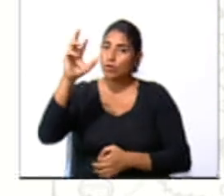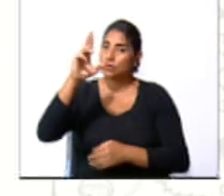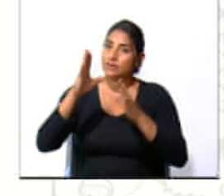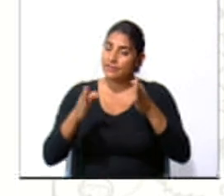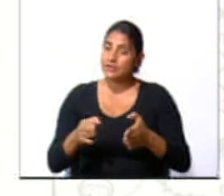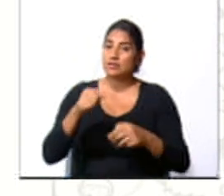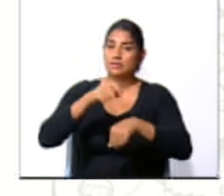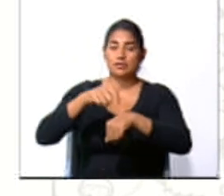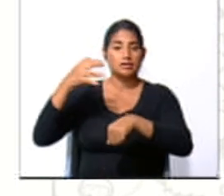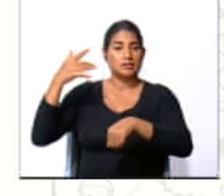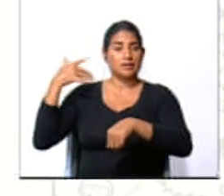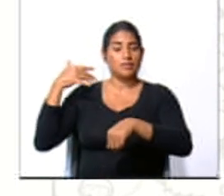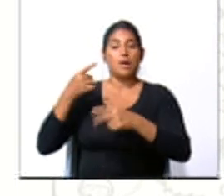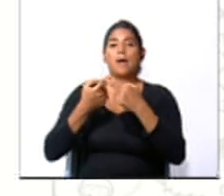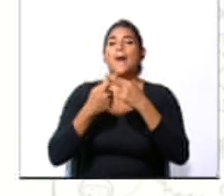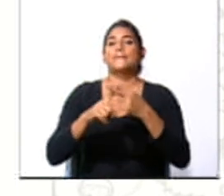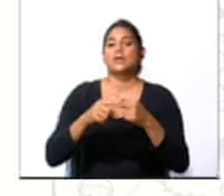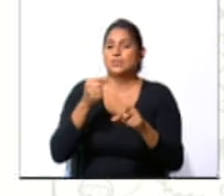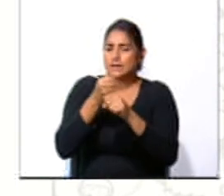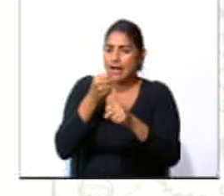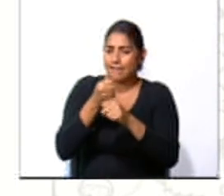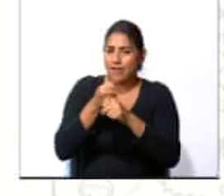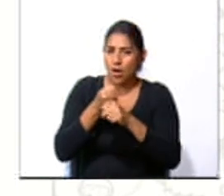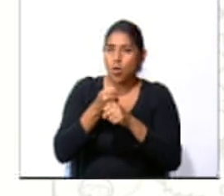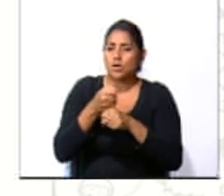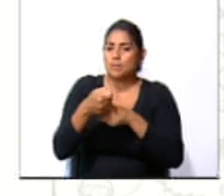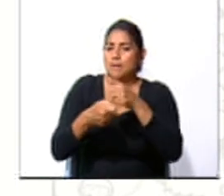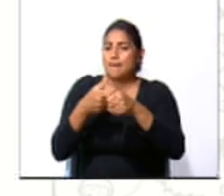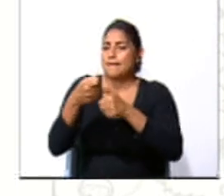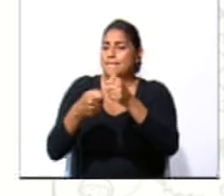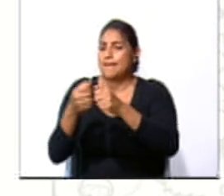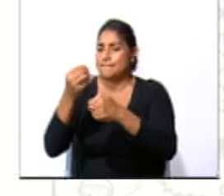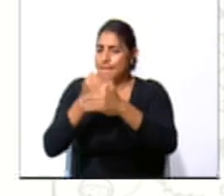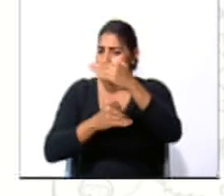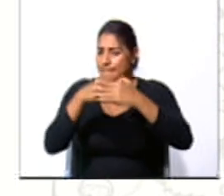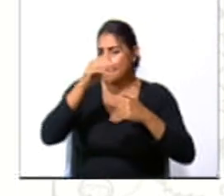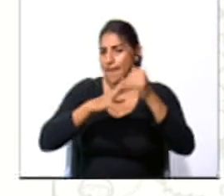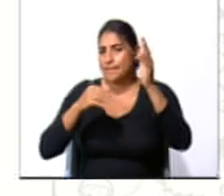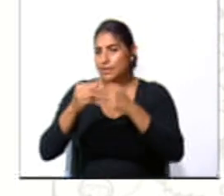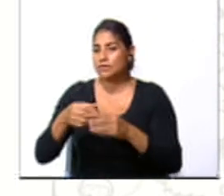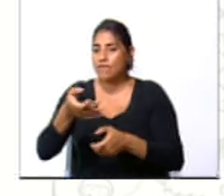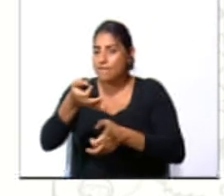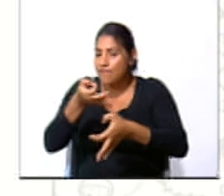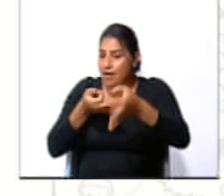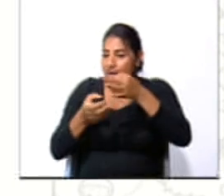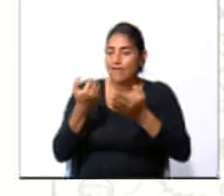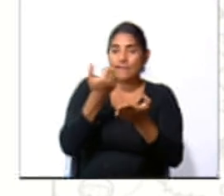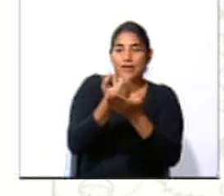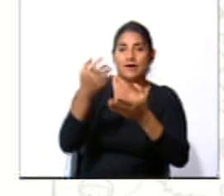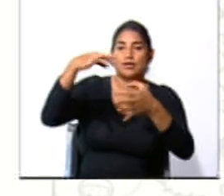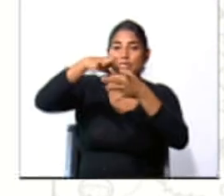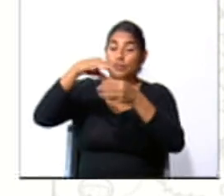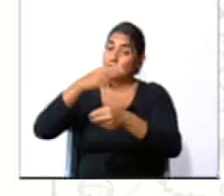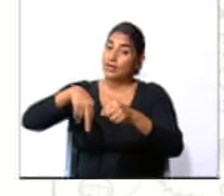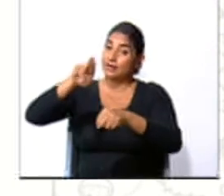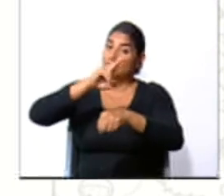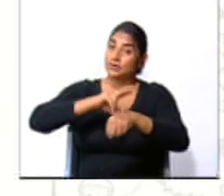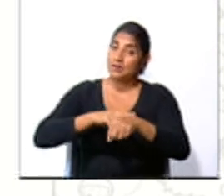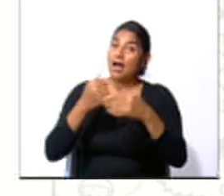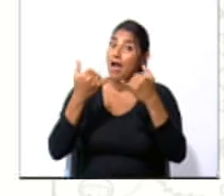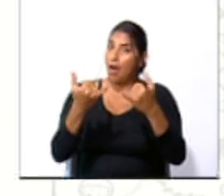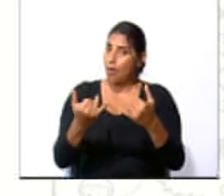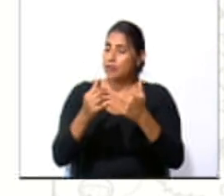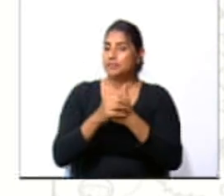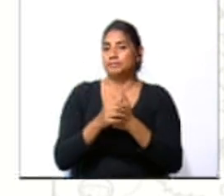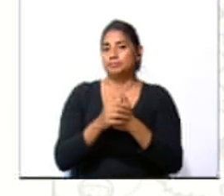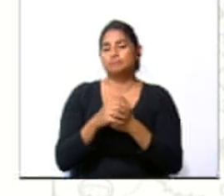de aquella época a emprender proyectos como estos y a la relevancia del café en la economía nacional. Ahora bien,